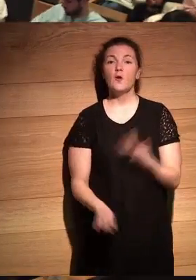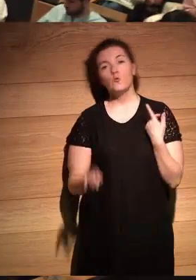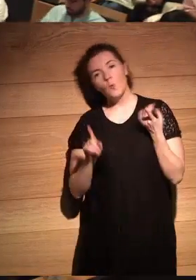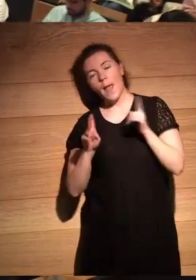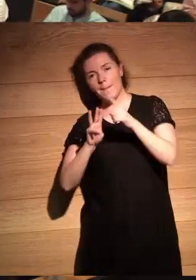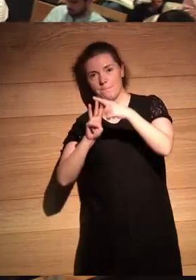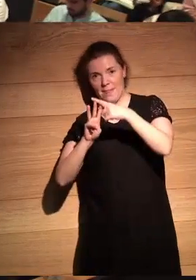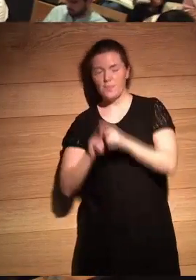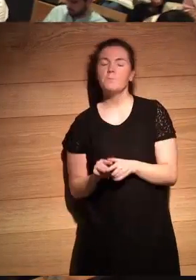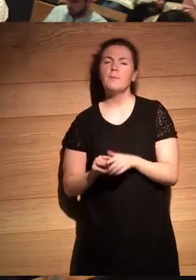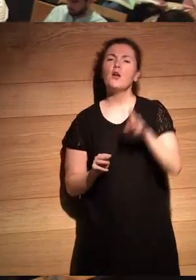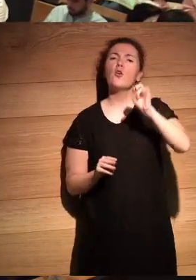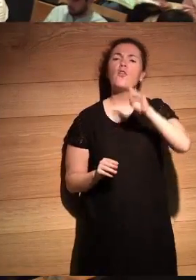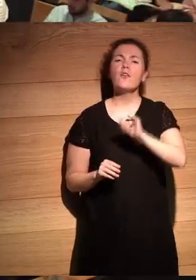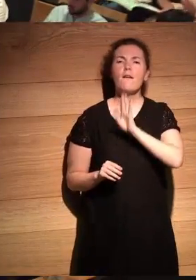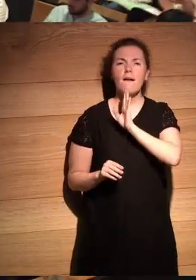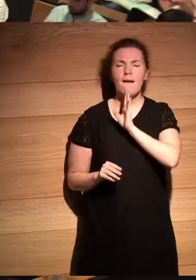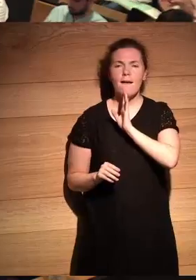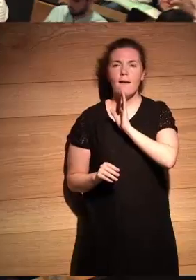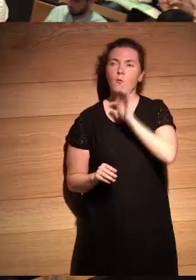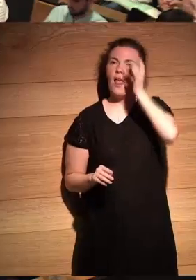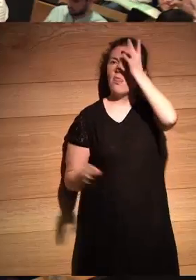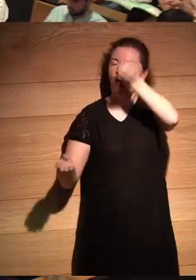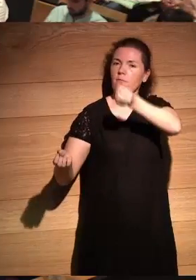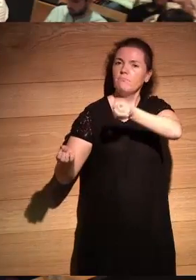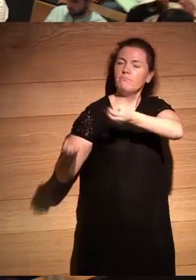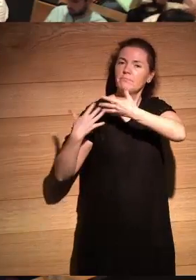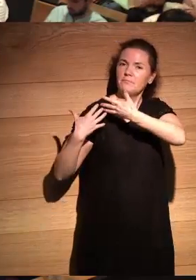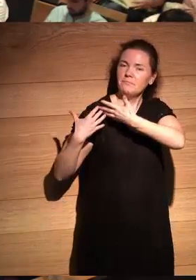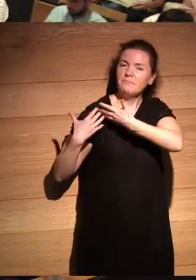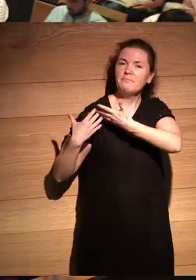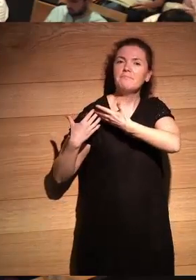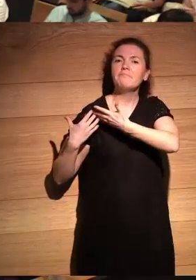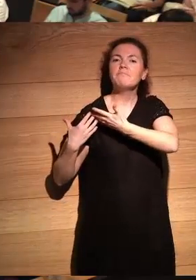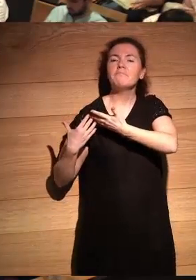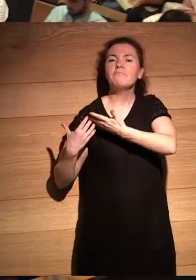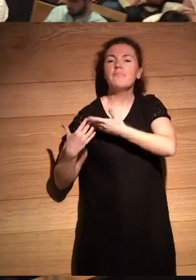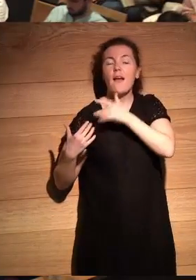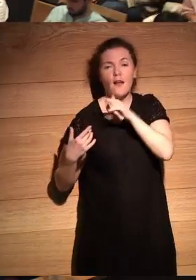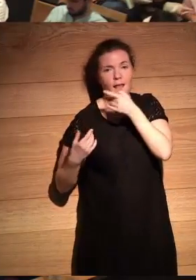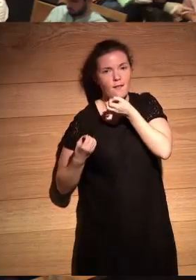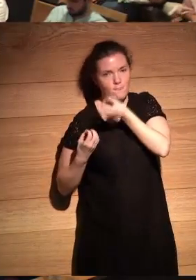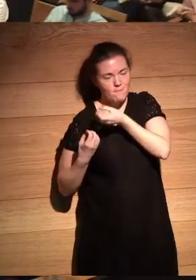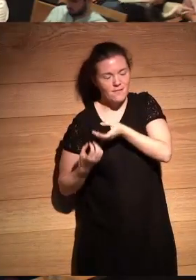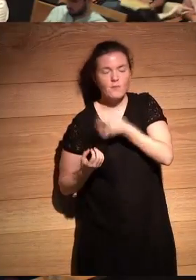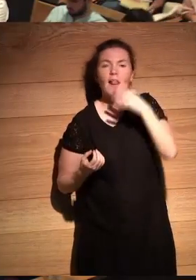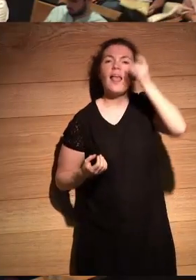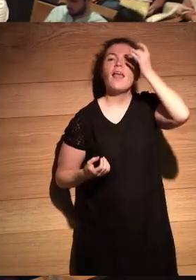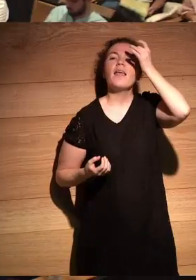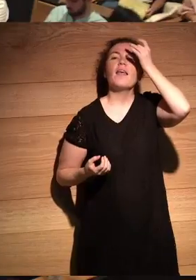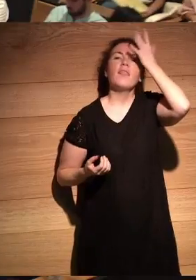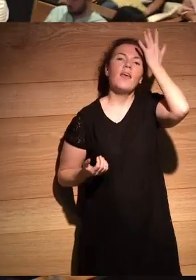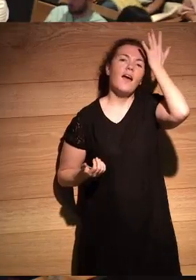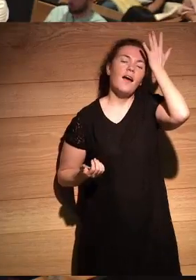Rodrigo hablaba nos lanzó una idea que que ahora nos cuenta que era la idea de